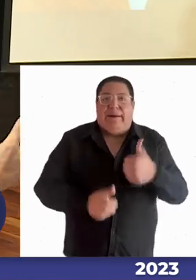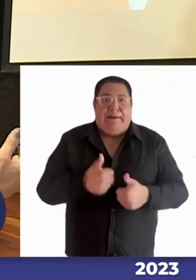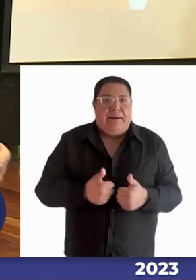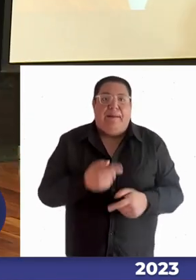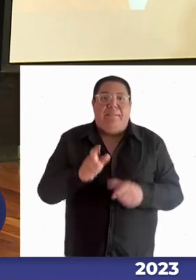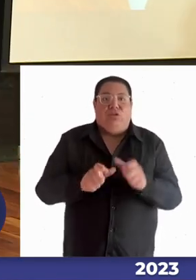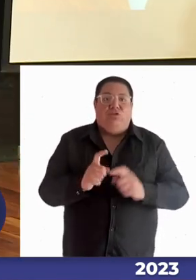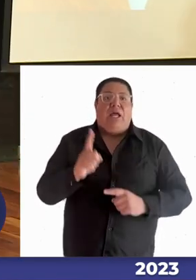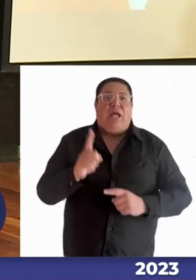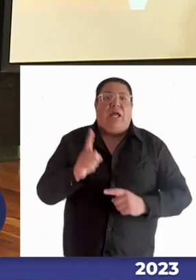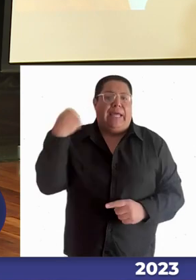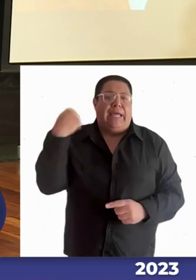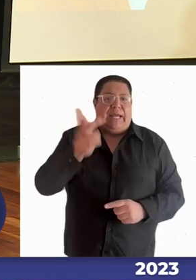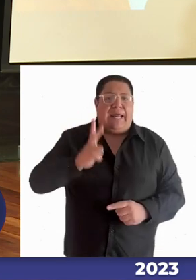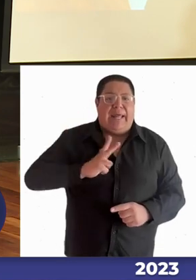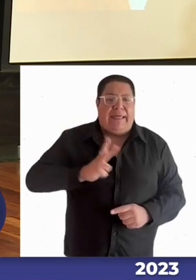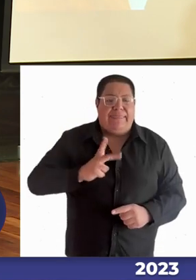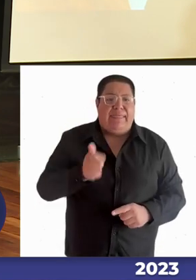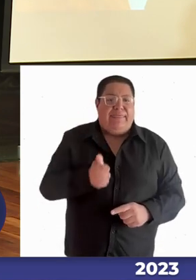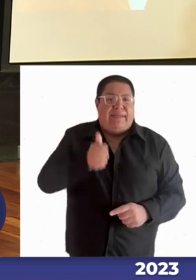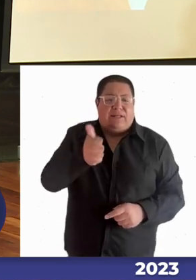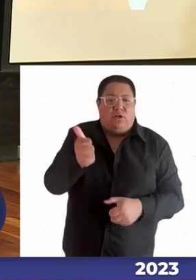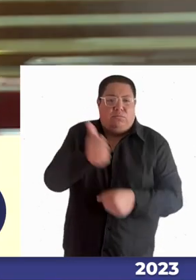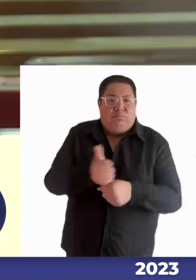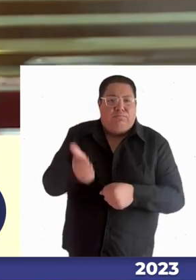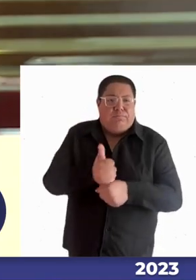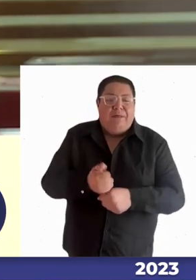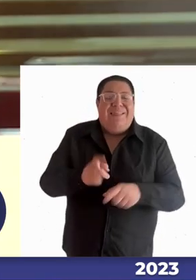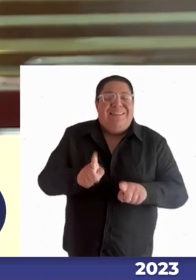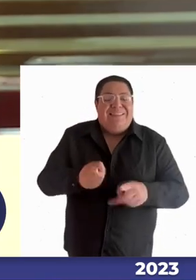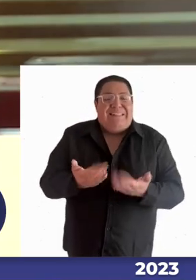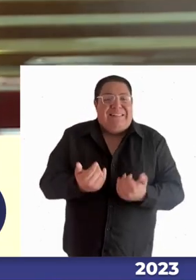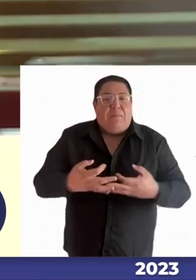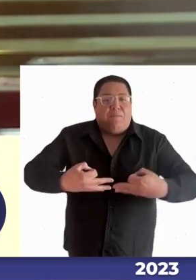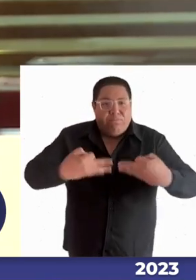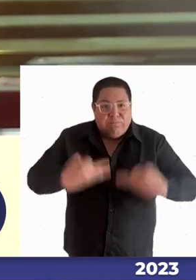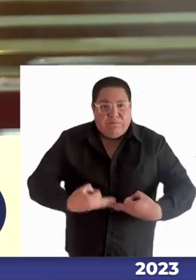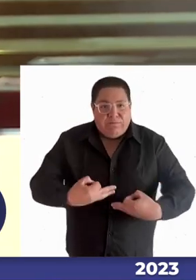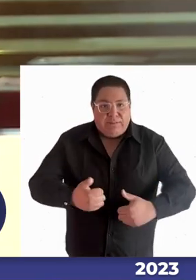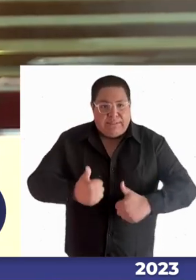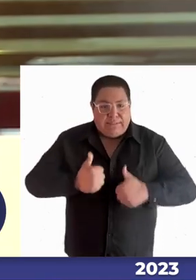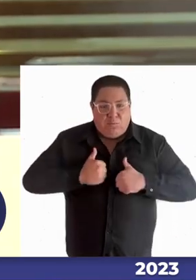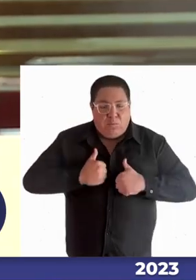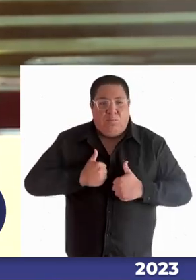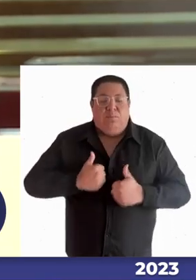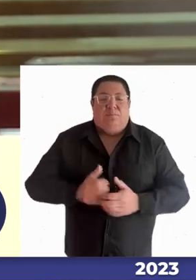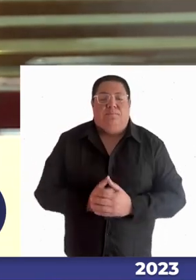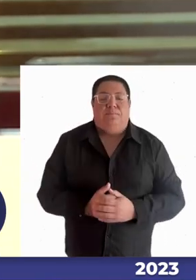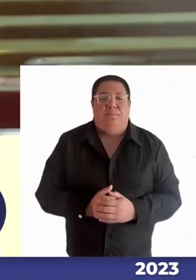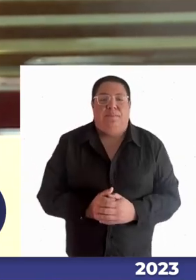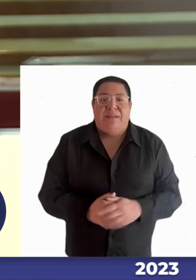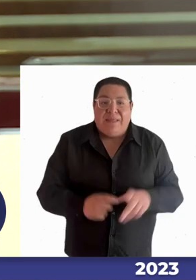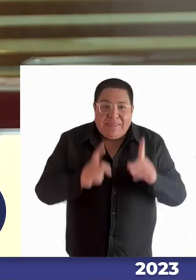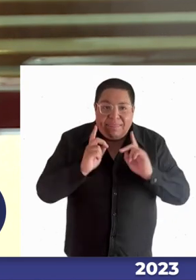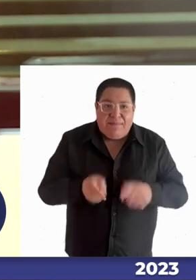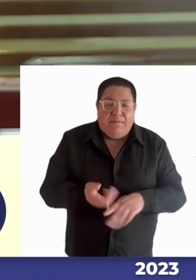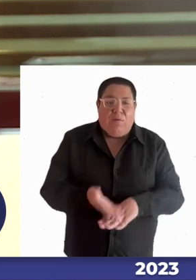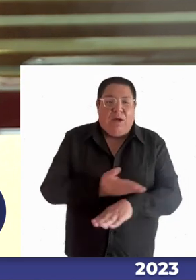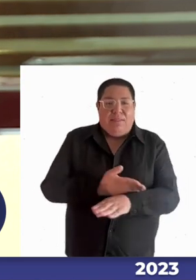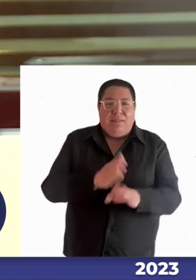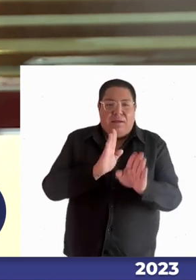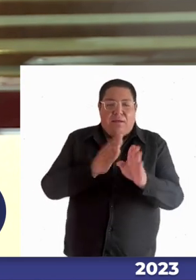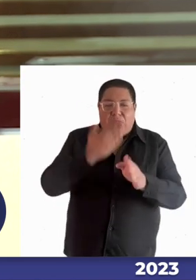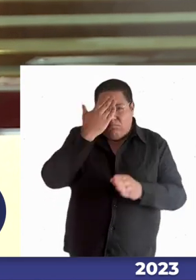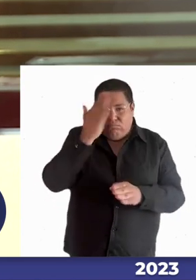directores queremos que realmente haya integración y para eso tenemos que preocuparnos de que todas estas personas puedan entrar